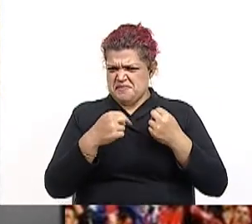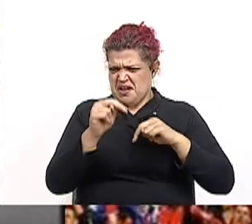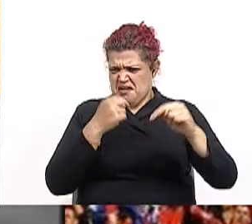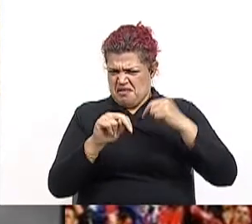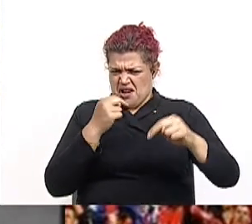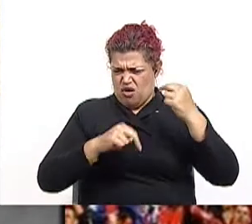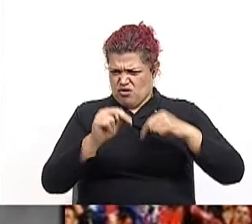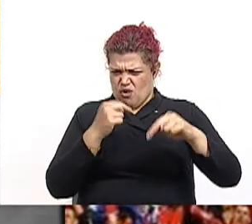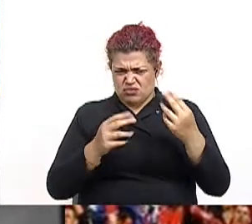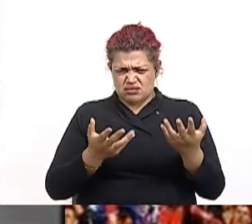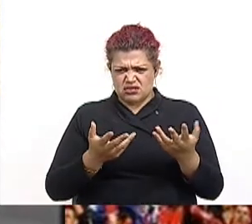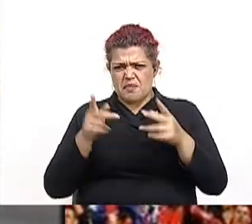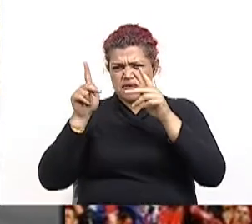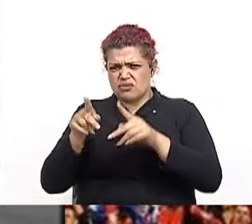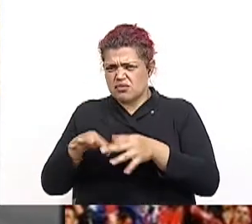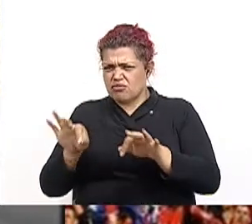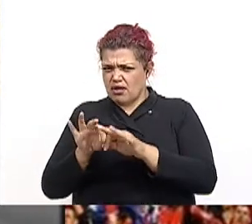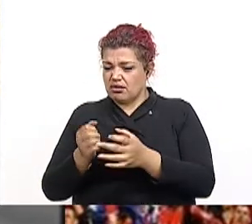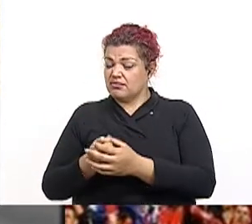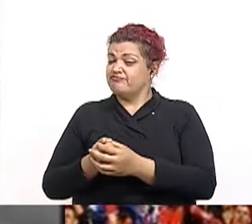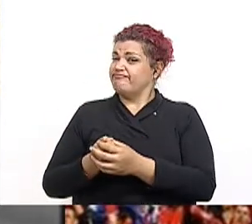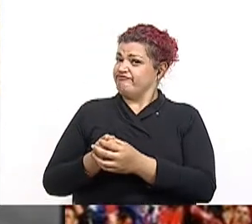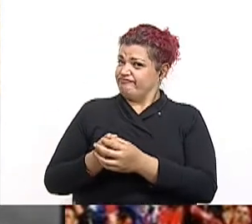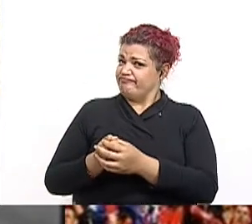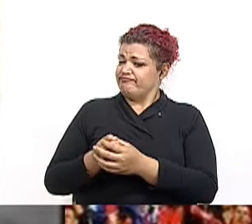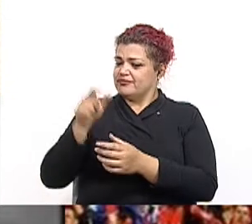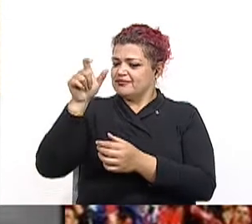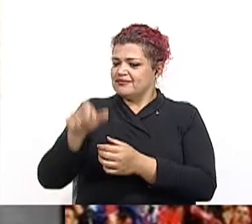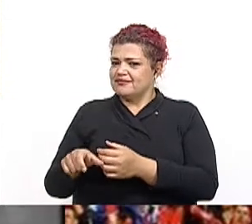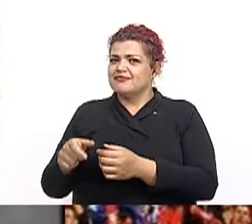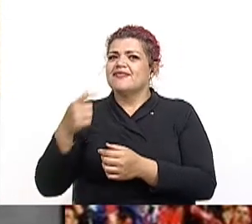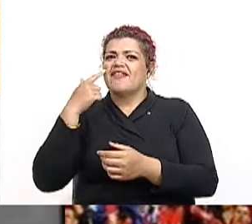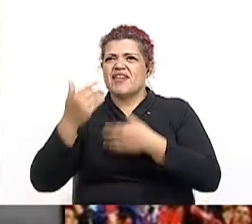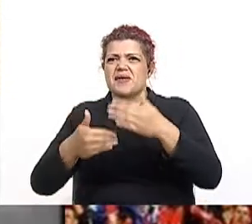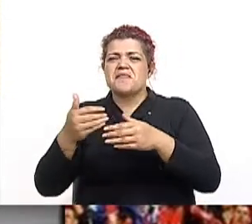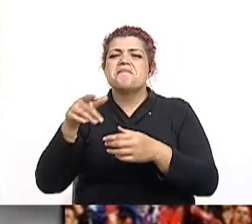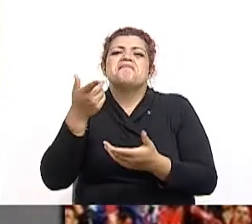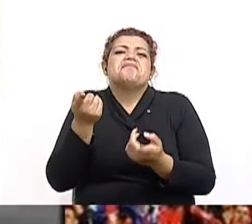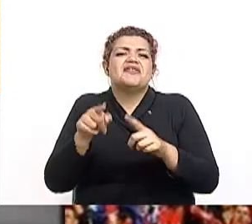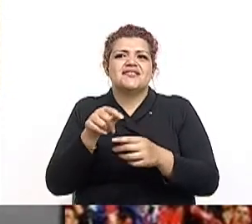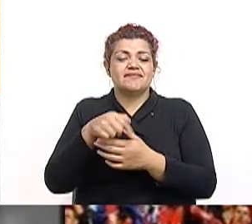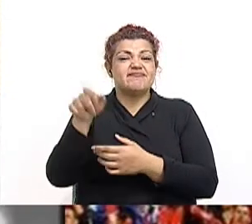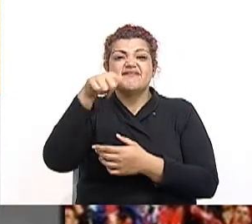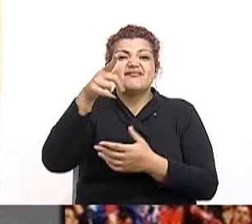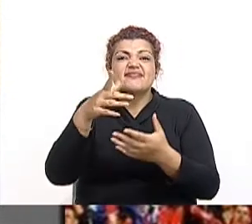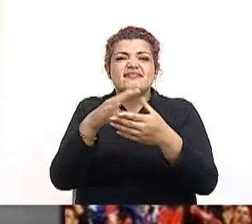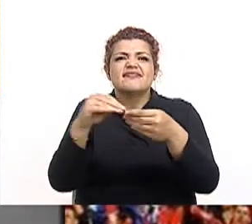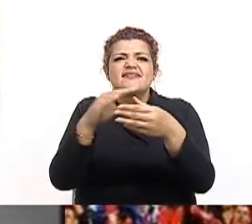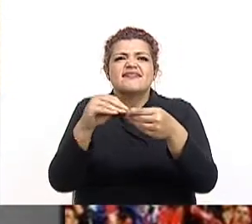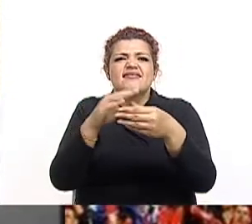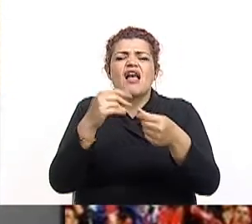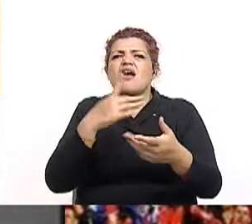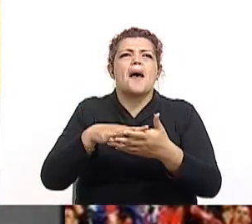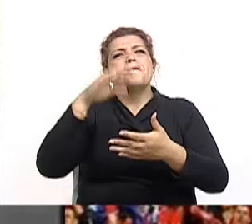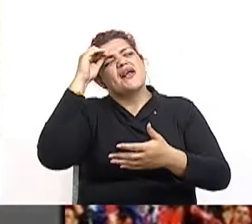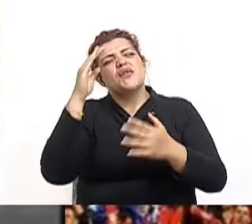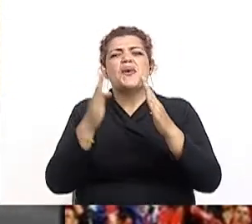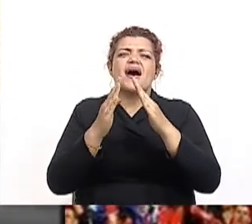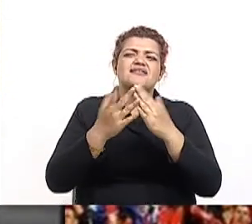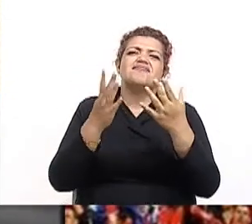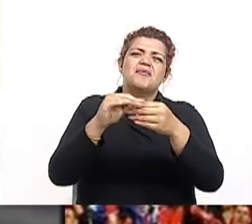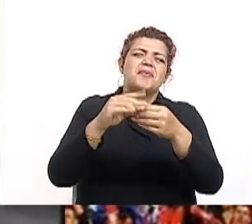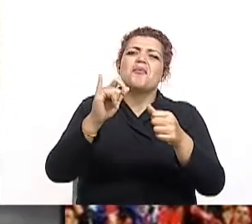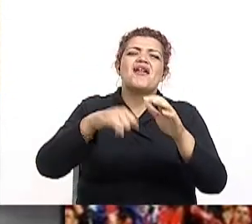escolar, no olvides completar tus guías de trabajo autónomo. En Aprendo en Casa te apoyamos en esta tarea. Aprendo en Casa, una